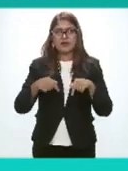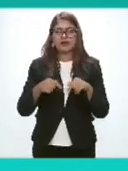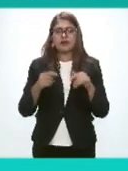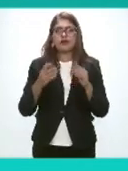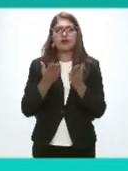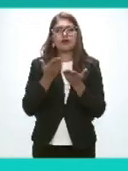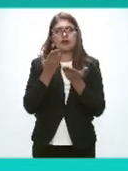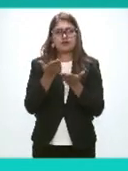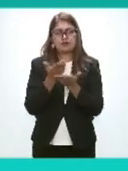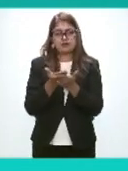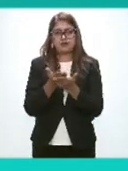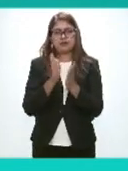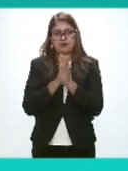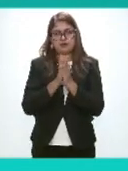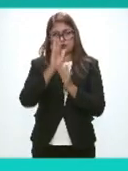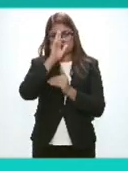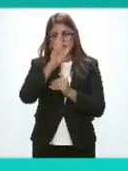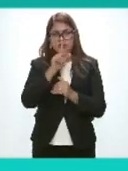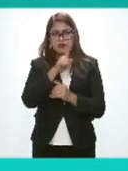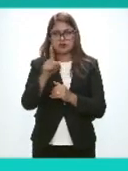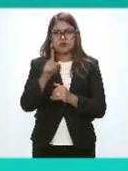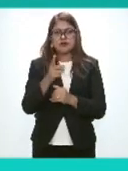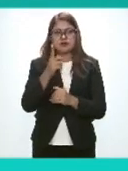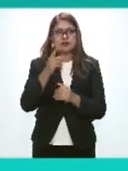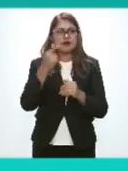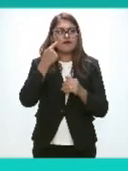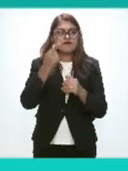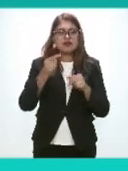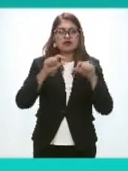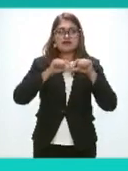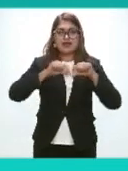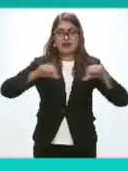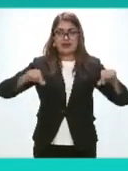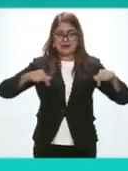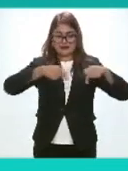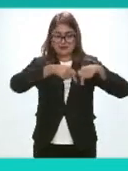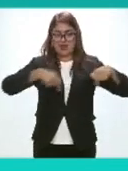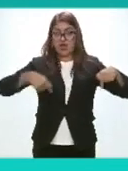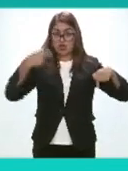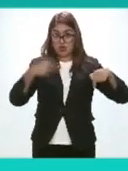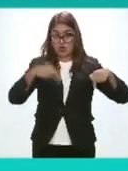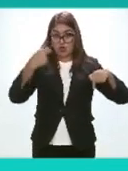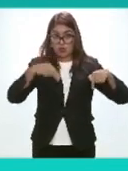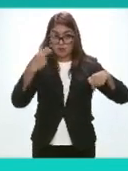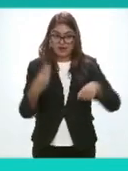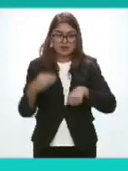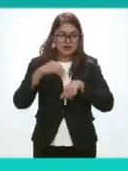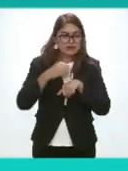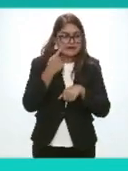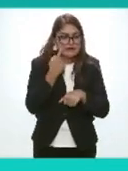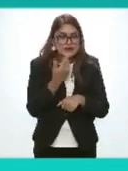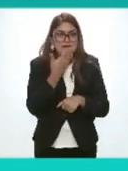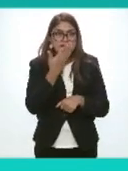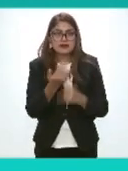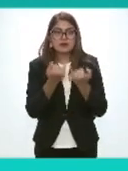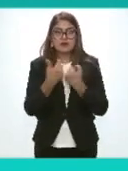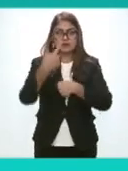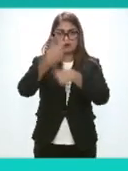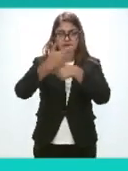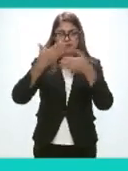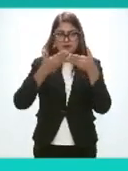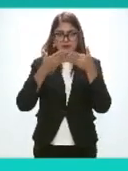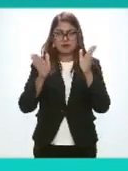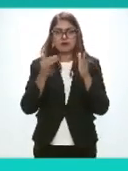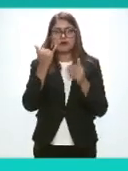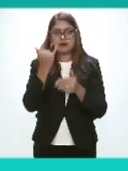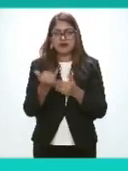más respetuosa Solicitar De su apoyo Verificando el nombre Del usuario En el que aparecen En esta plataforma digital Encender sus cámaras Así como